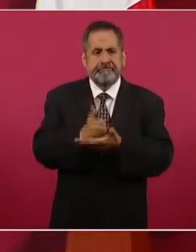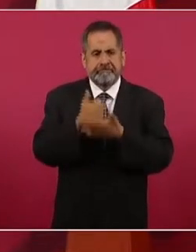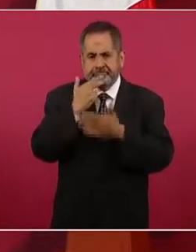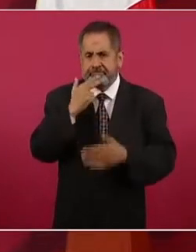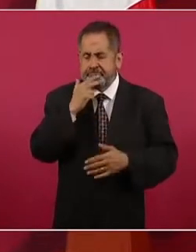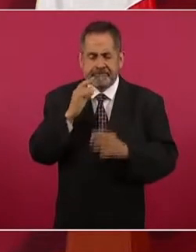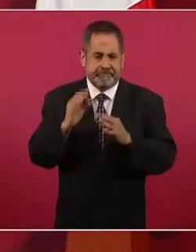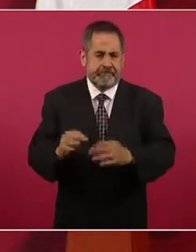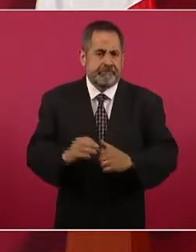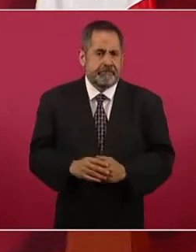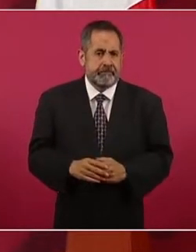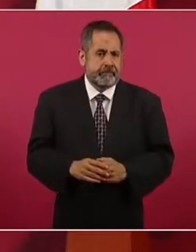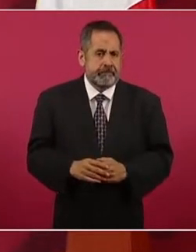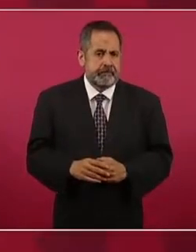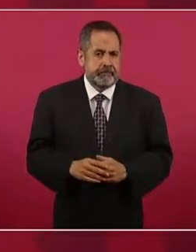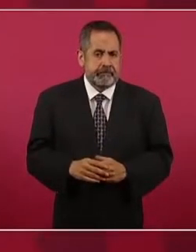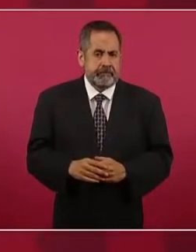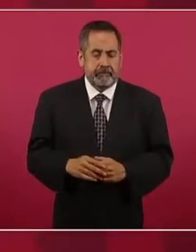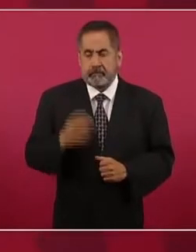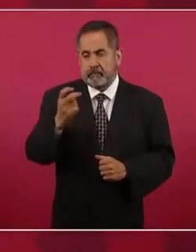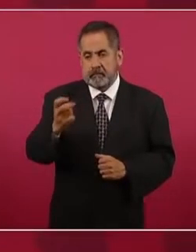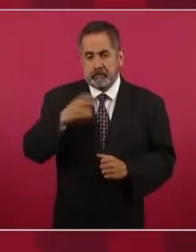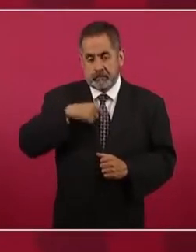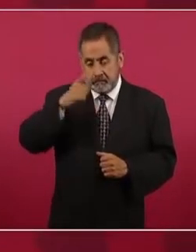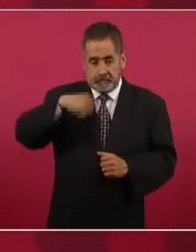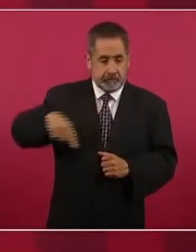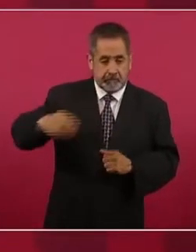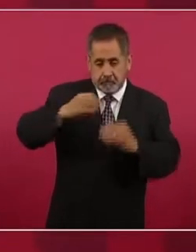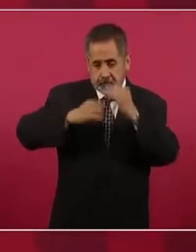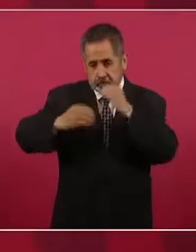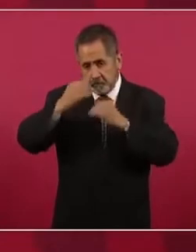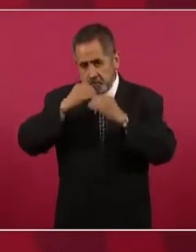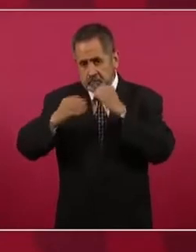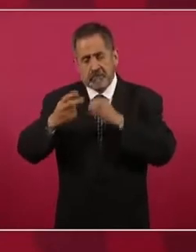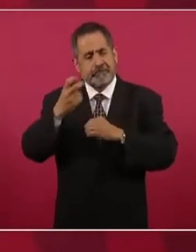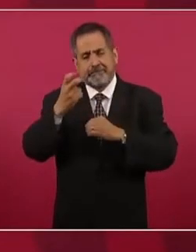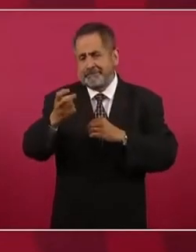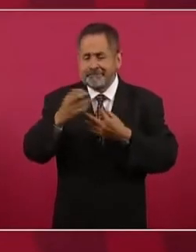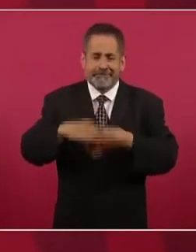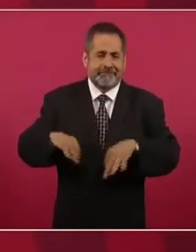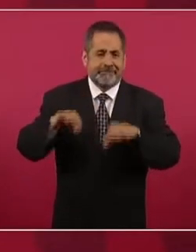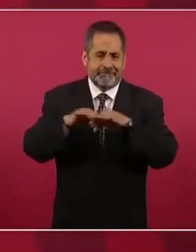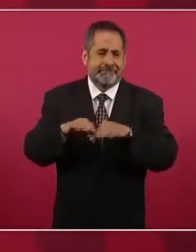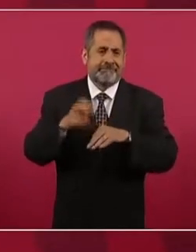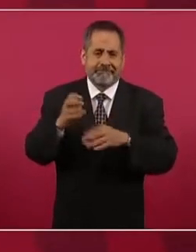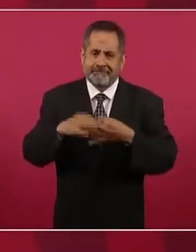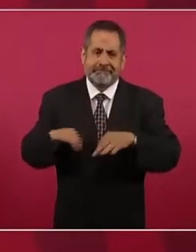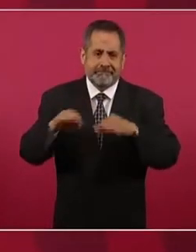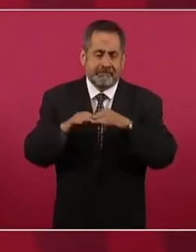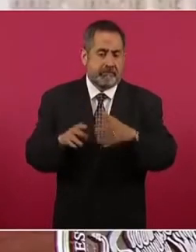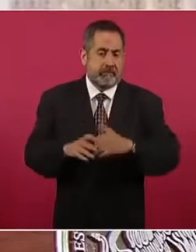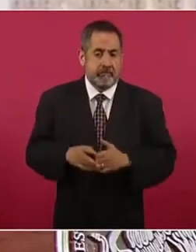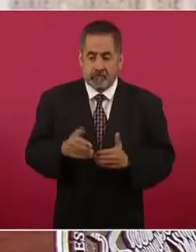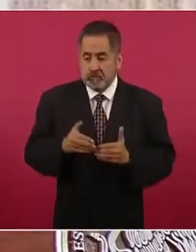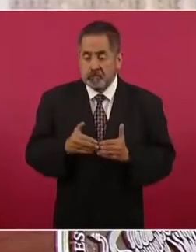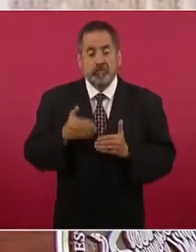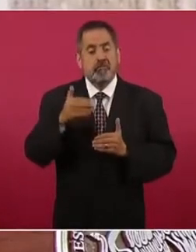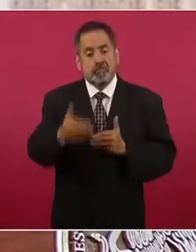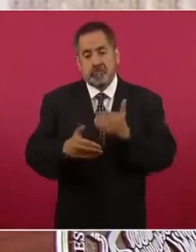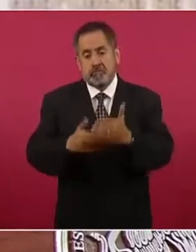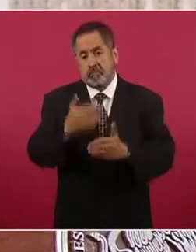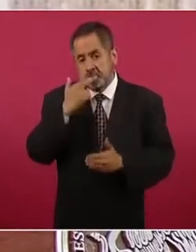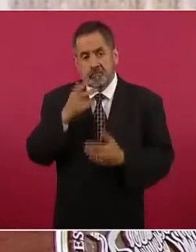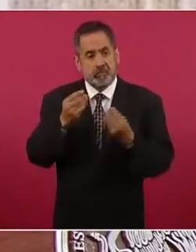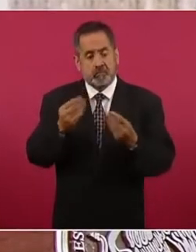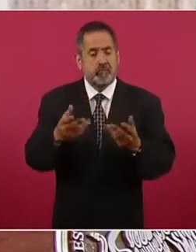Entonces, la alimentación es muy importante, se ha avanzado muchísimo